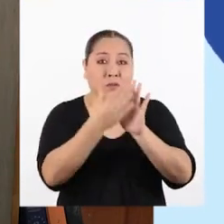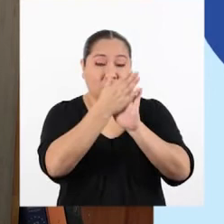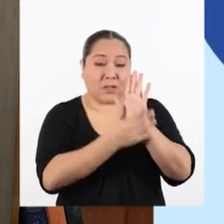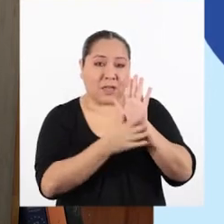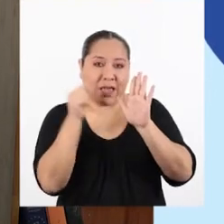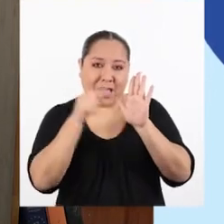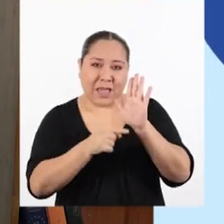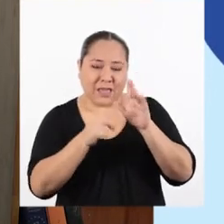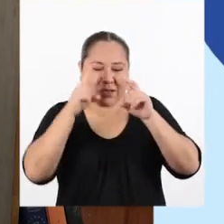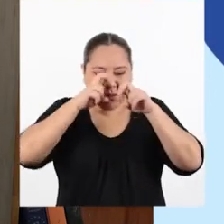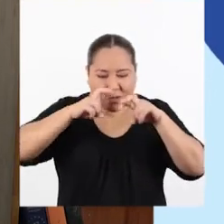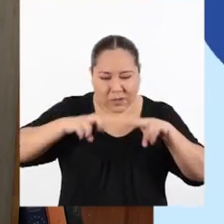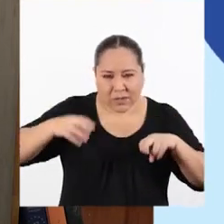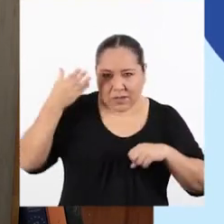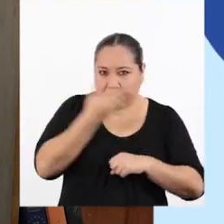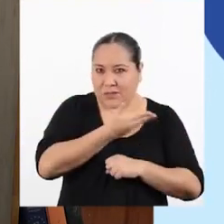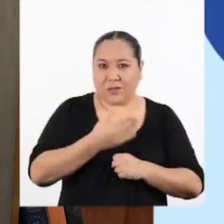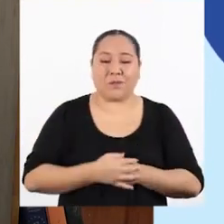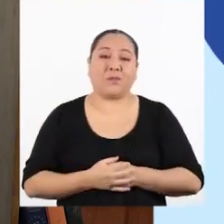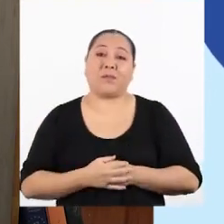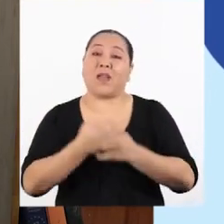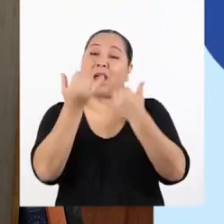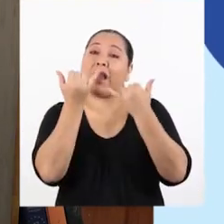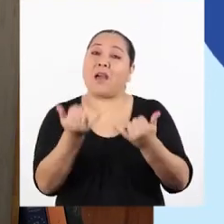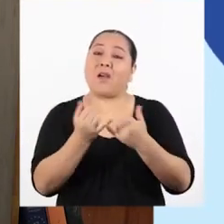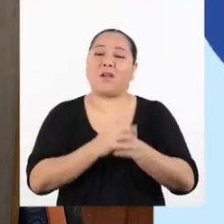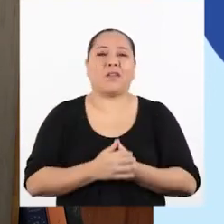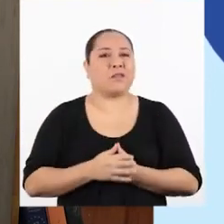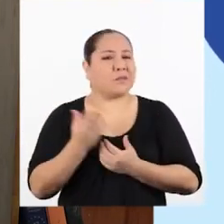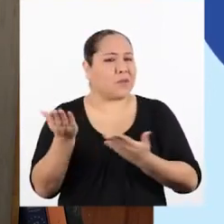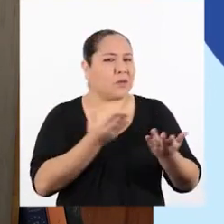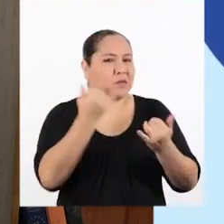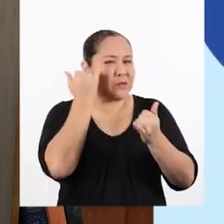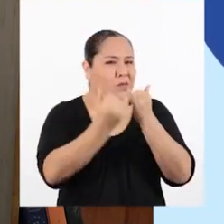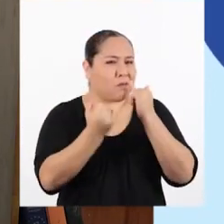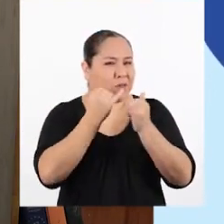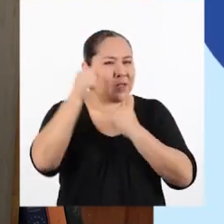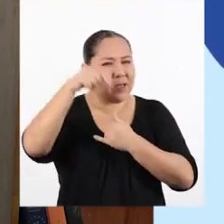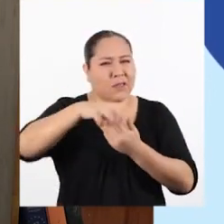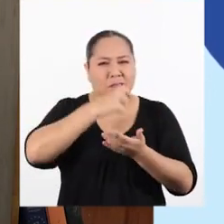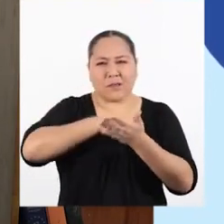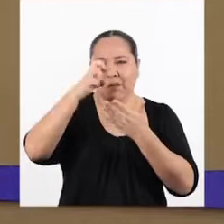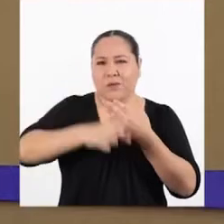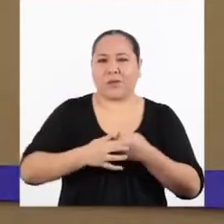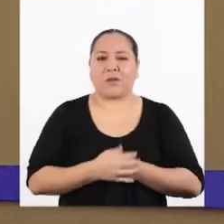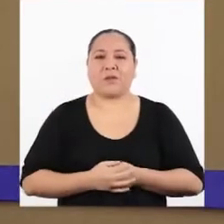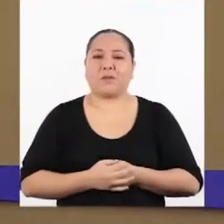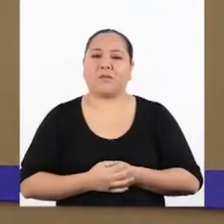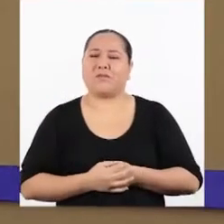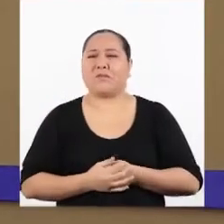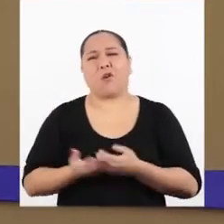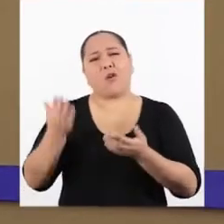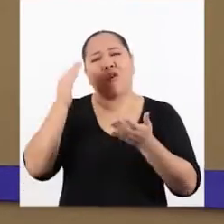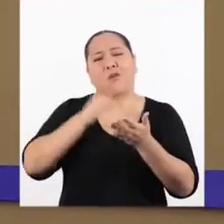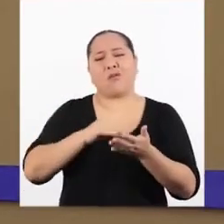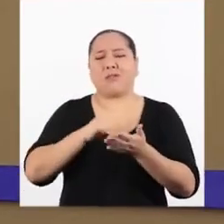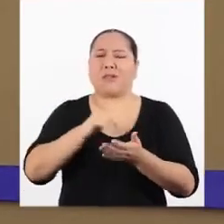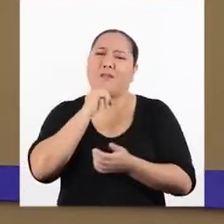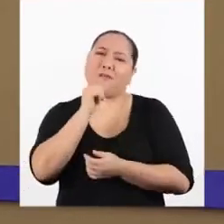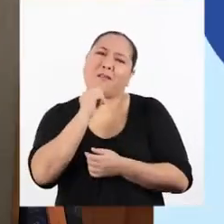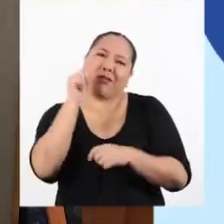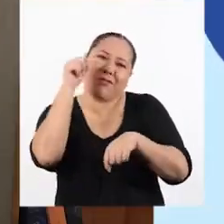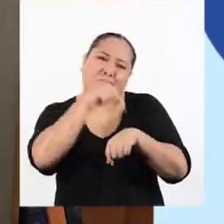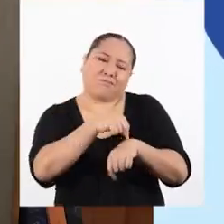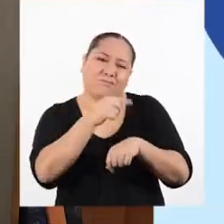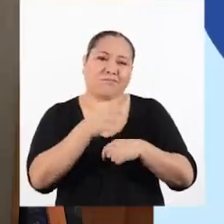esta indagación. Y ahora vamos culminando este programa. Y otra vez nos faltó tiempo.